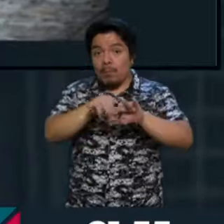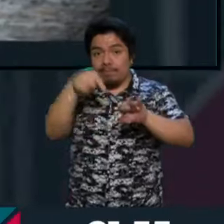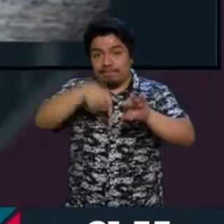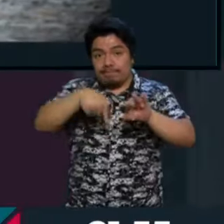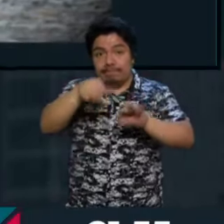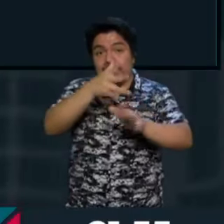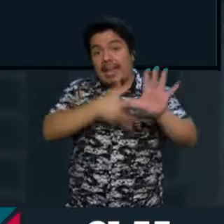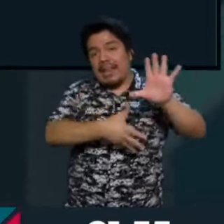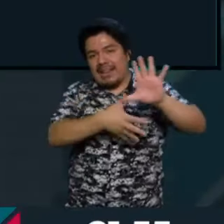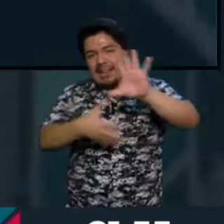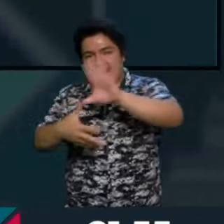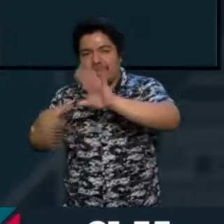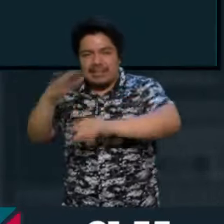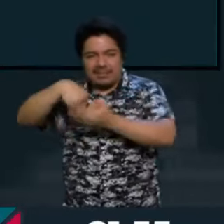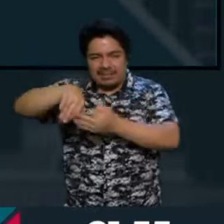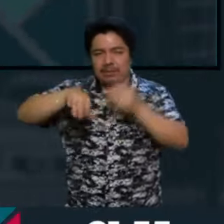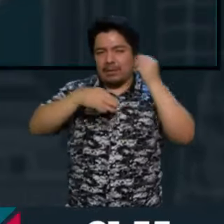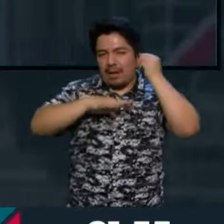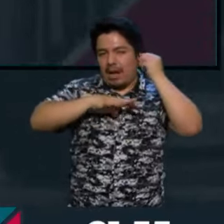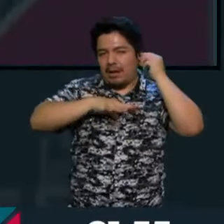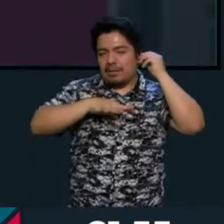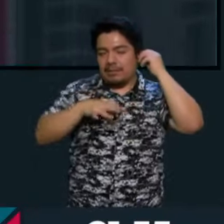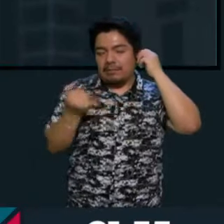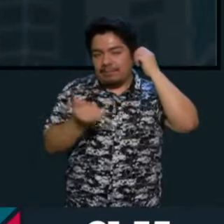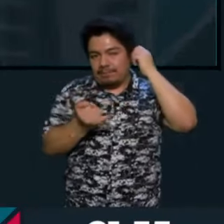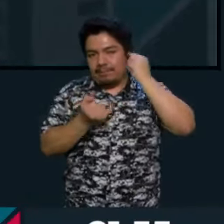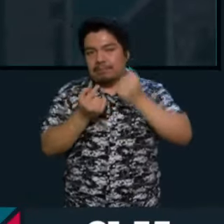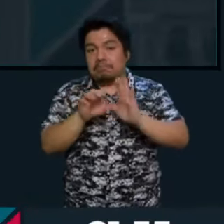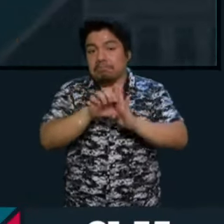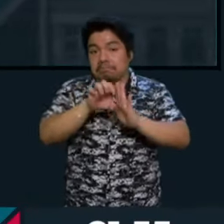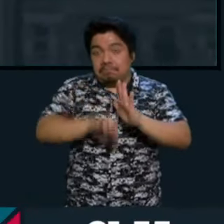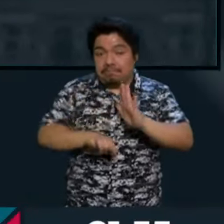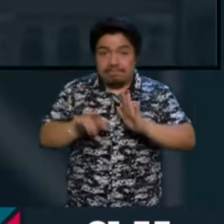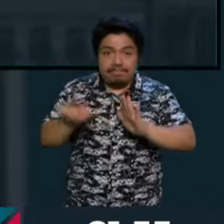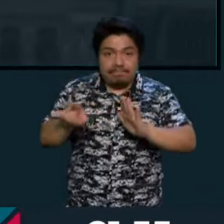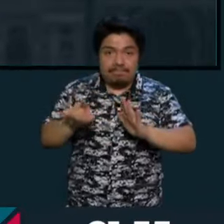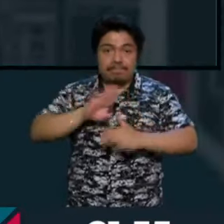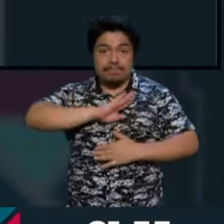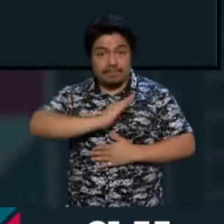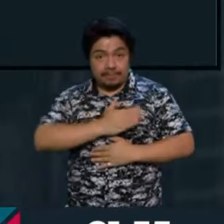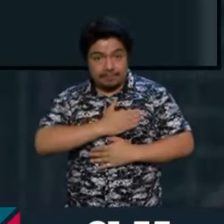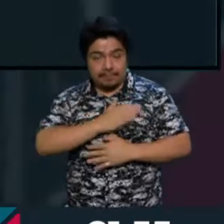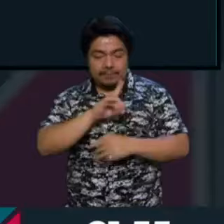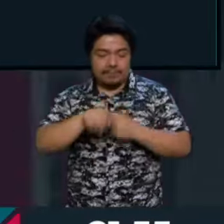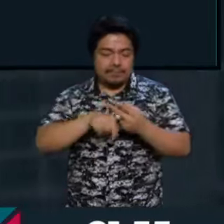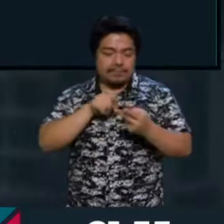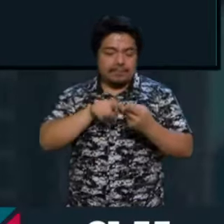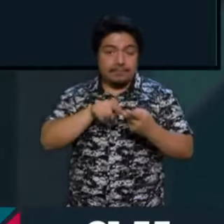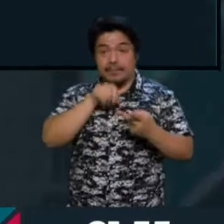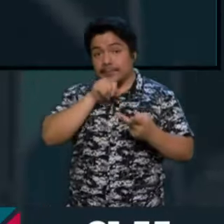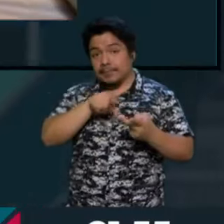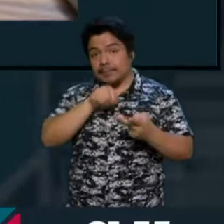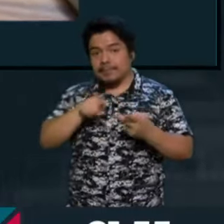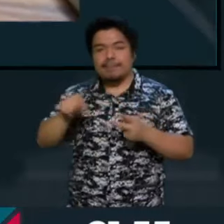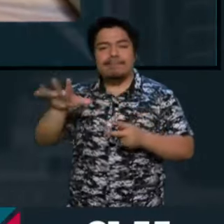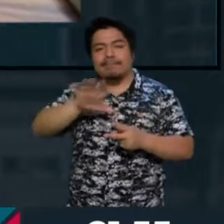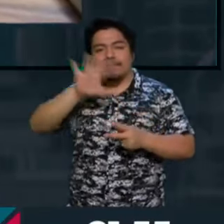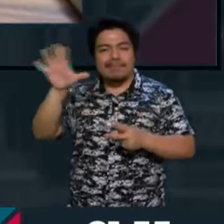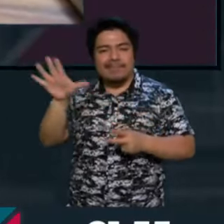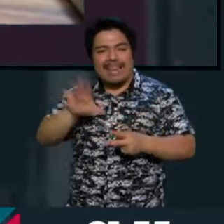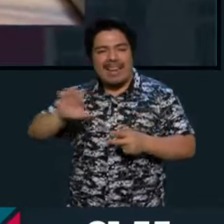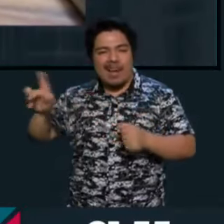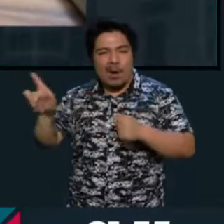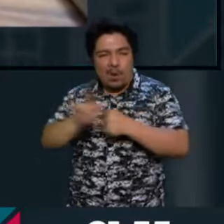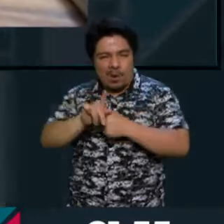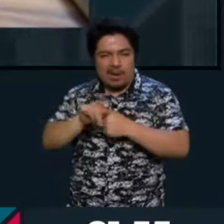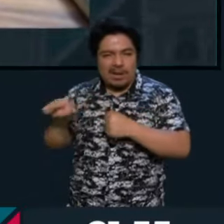nuestro continente, con algunas presencias, como la propia España, como puede suceder en un continente olvidado,